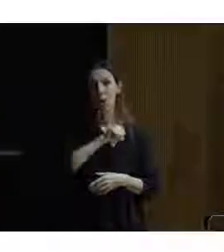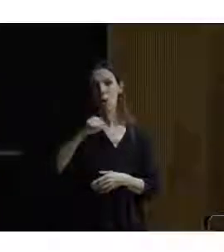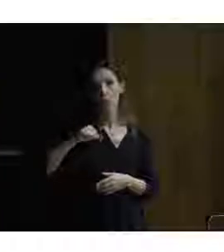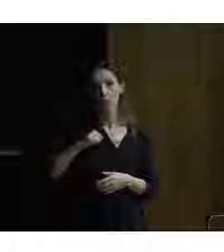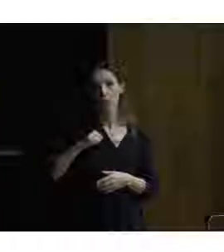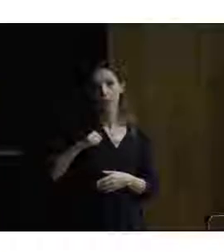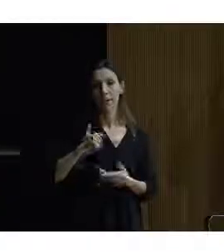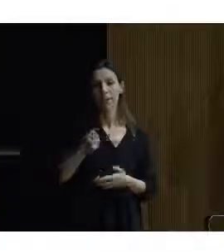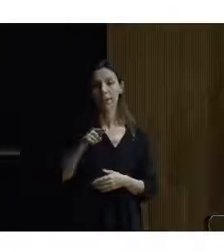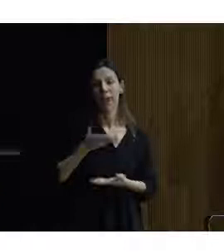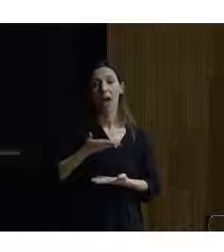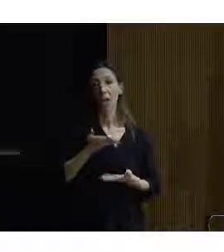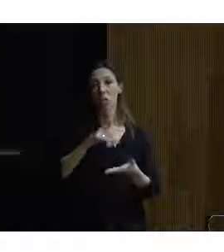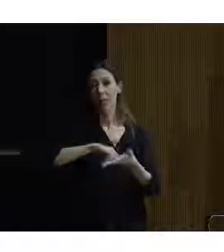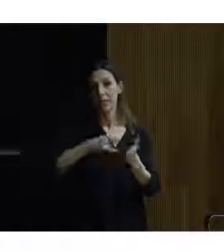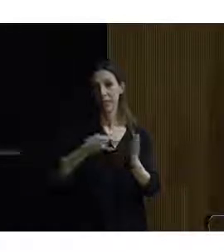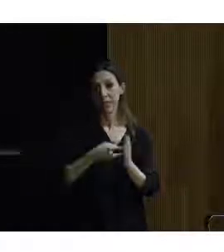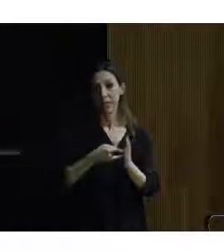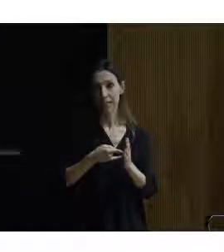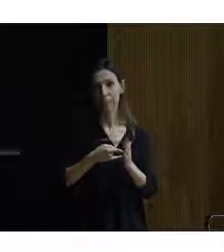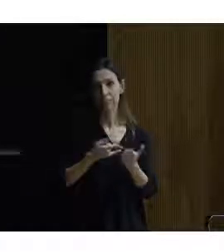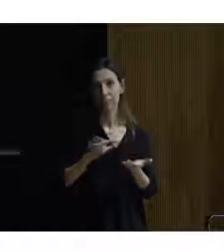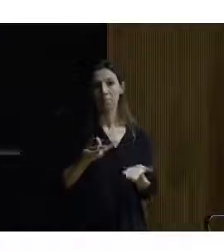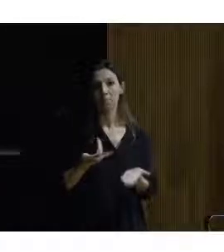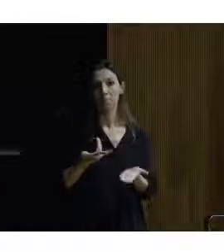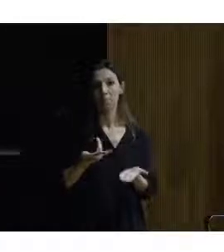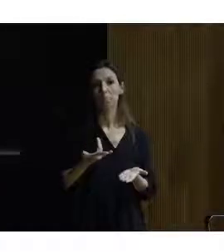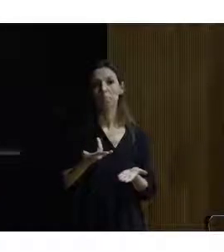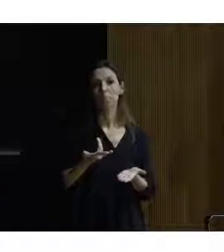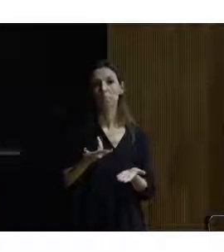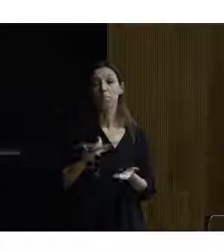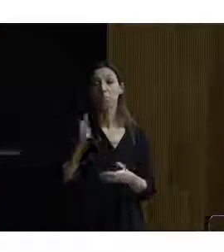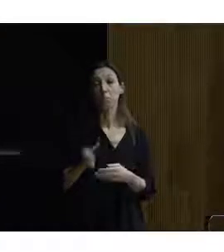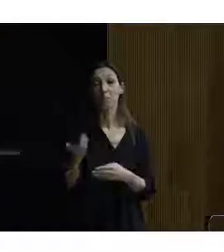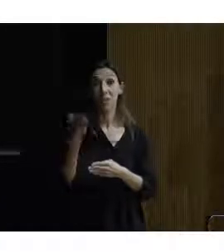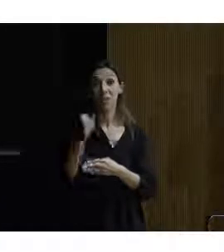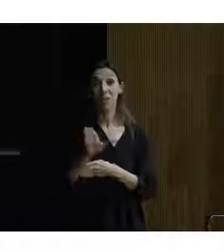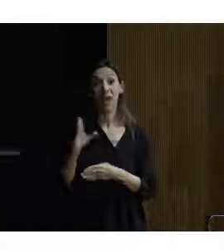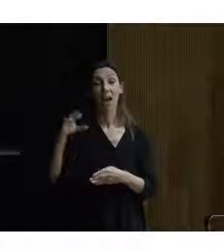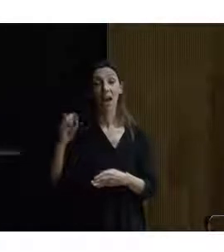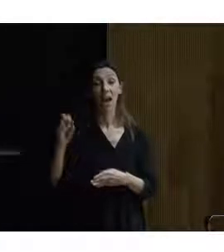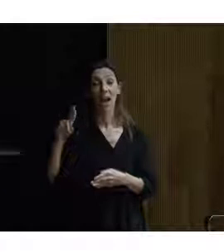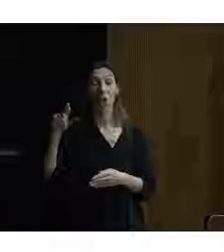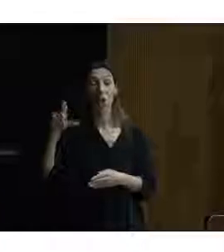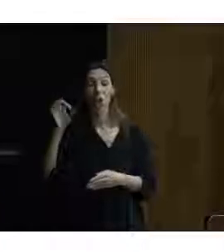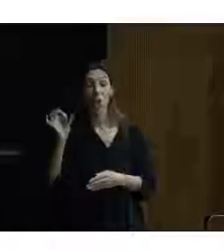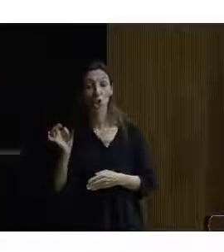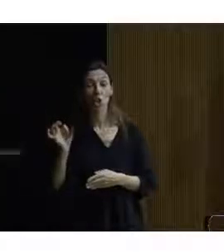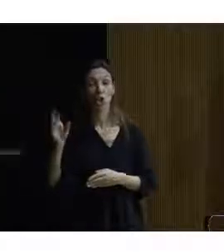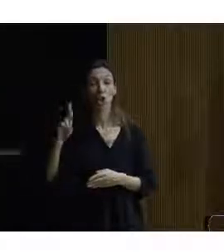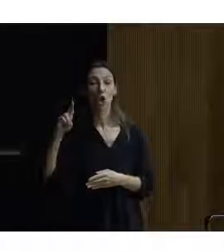y Ayudas Técnicas. El ponente que lo va a presentar será don Carlos Rodríguez Mahou,